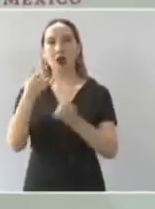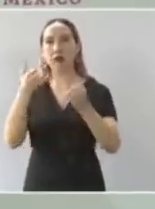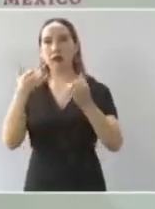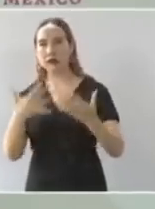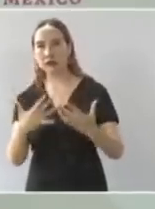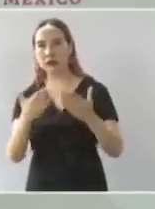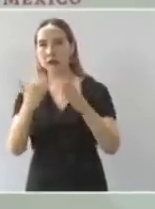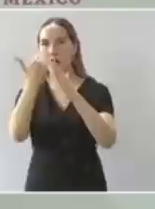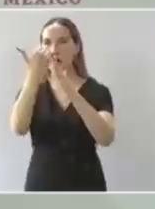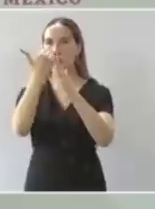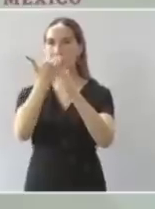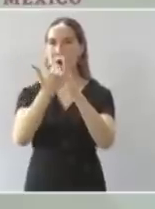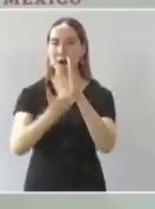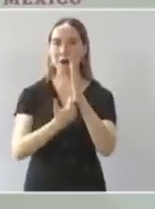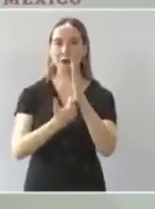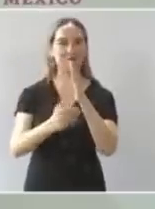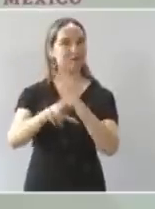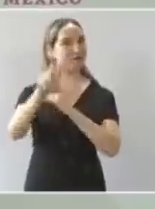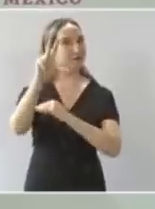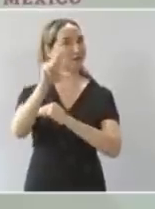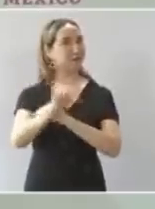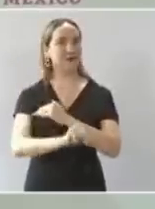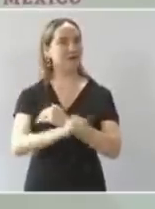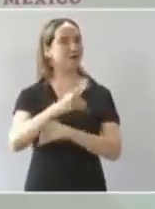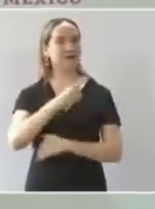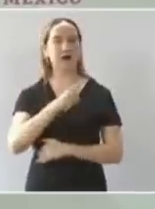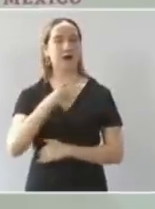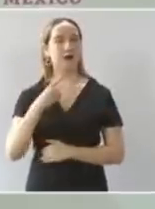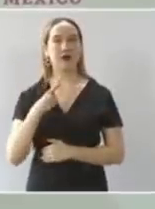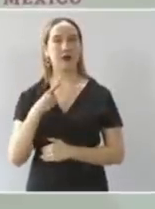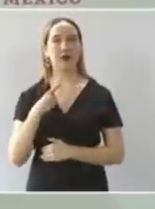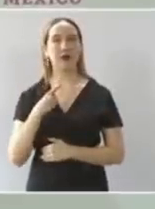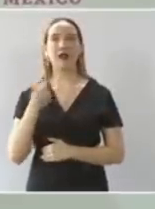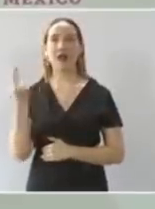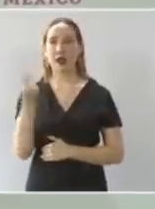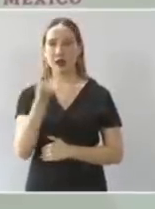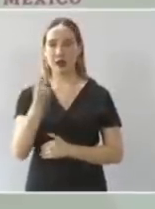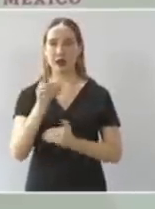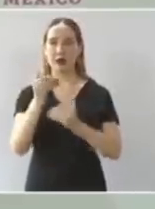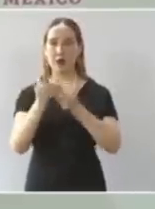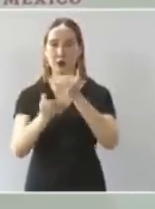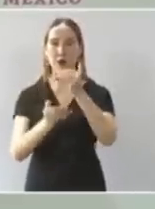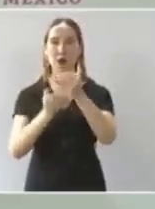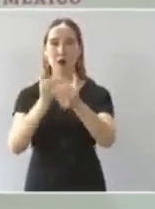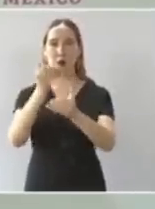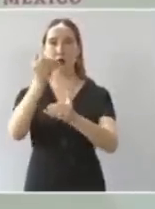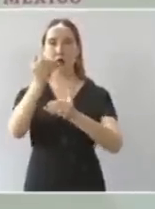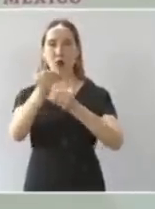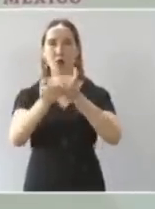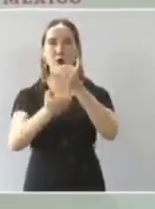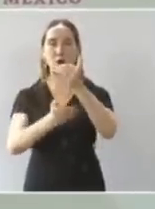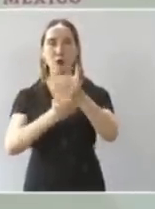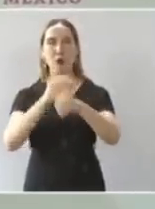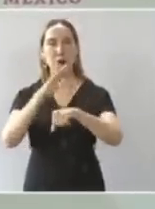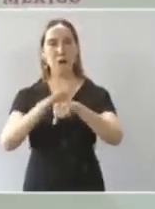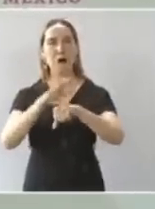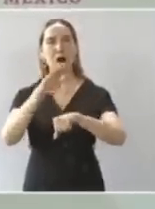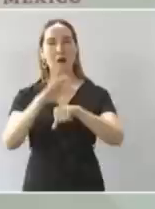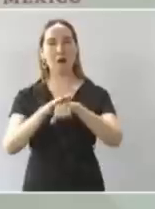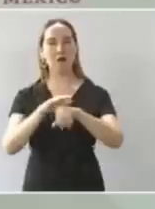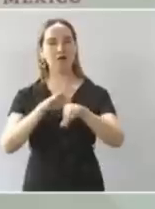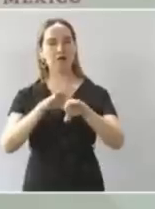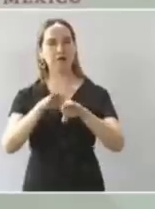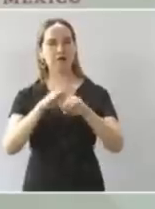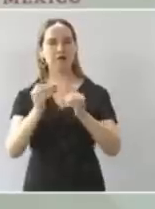no queremos que cuando menos se mantenga se mantenga la producción y no le hace